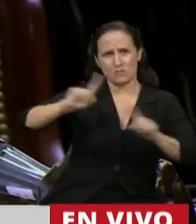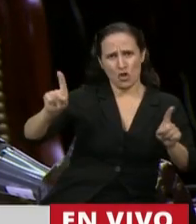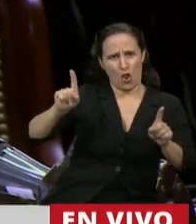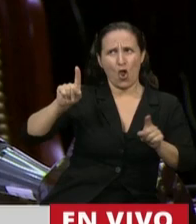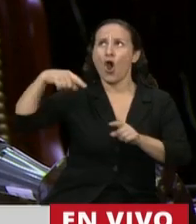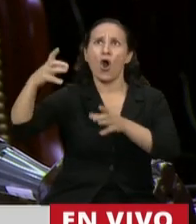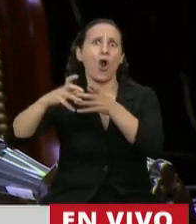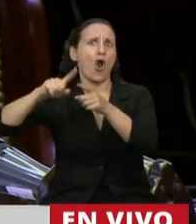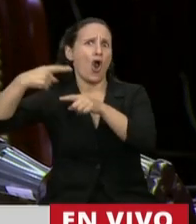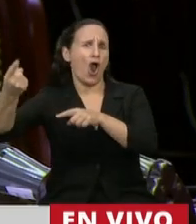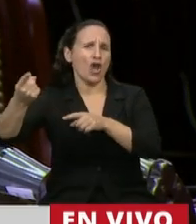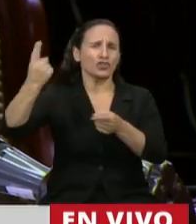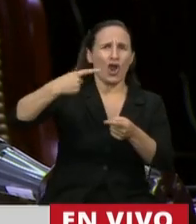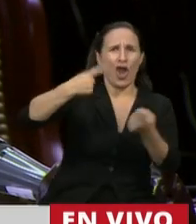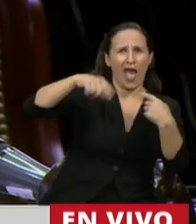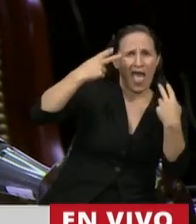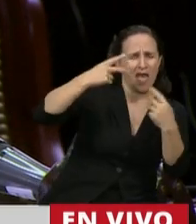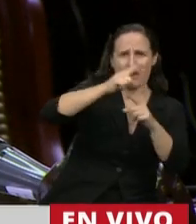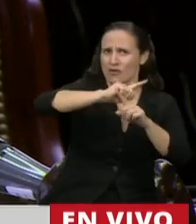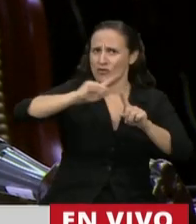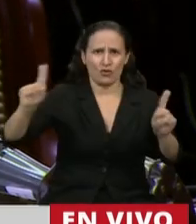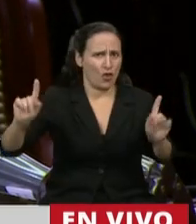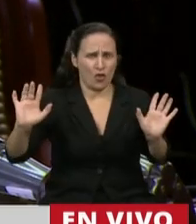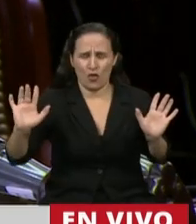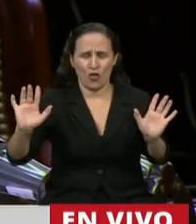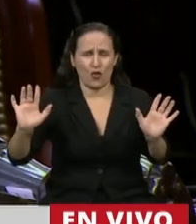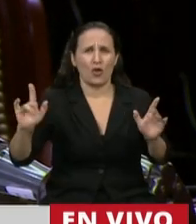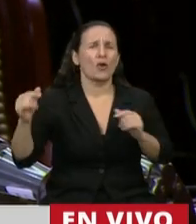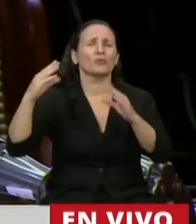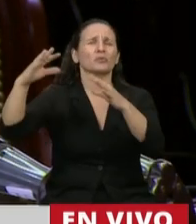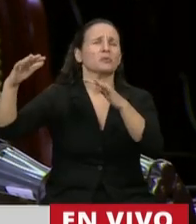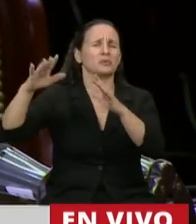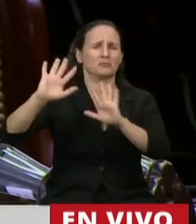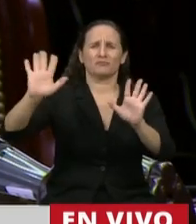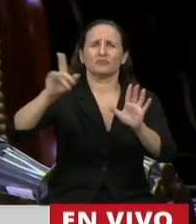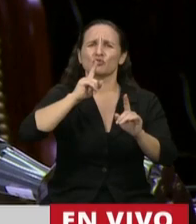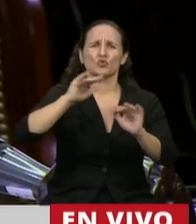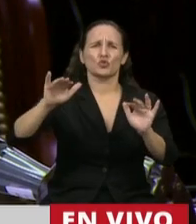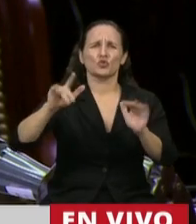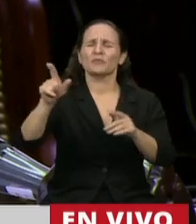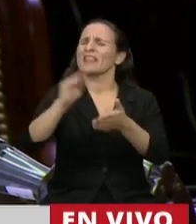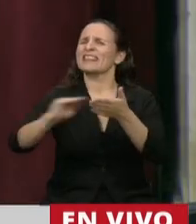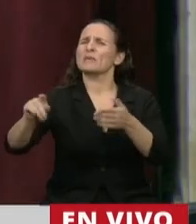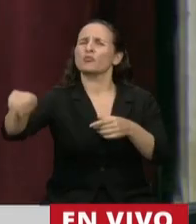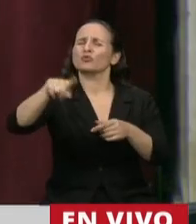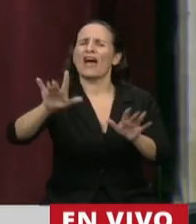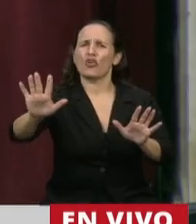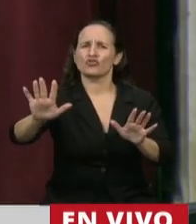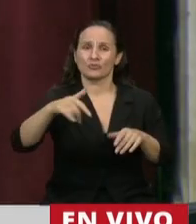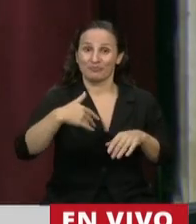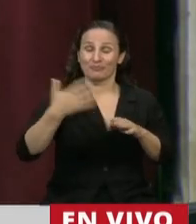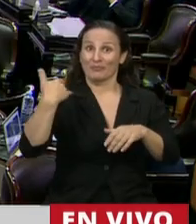bloque, ni otro interbloque. Lo que se estaba votando... Diputado Ritano. que se estaba